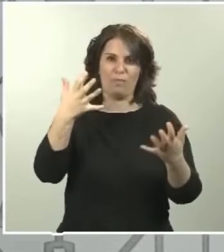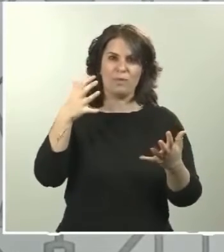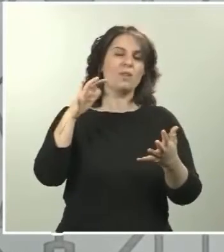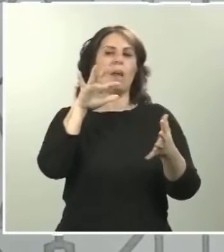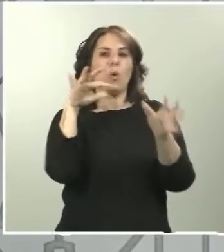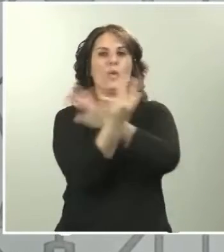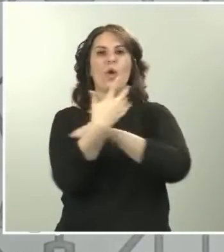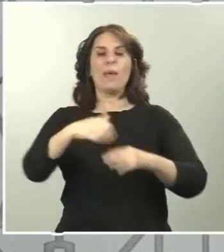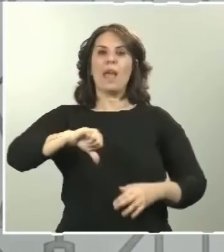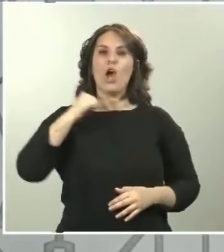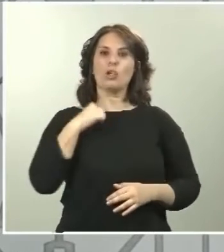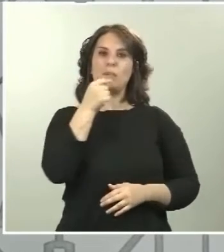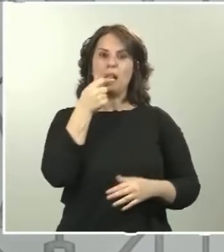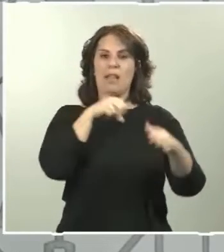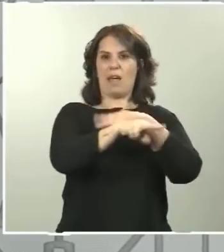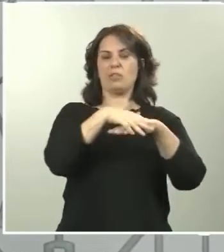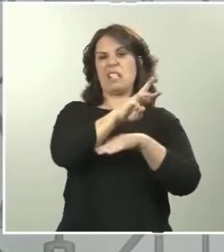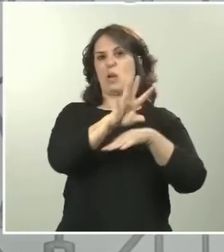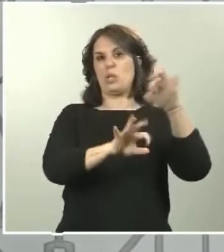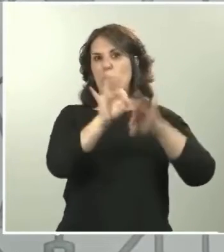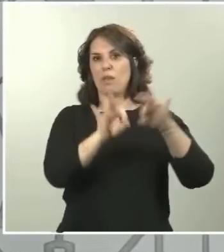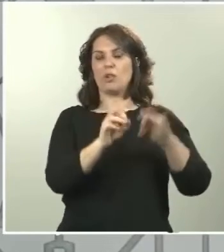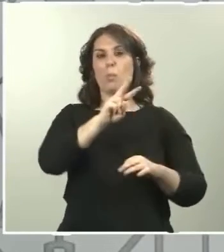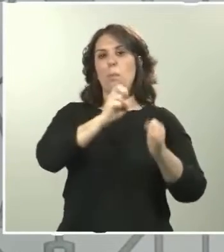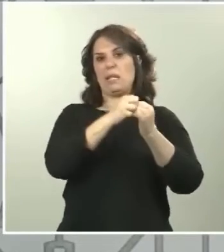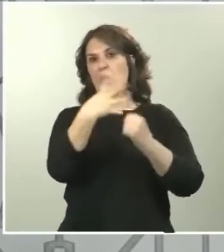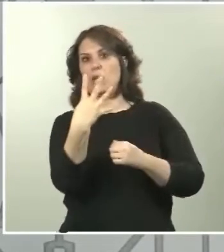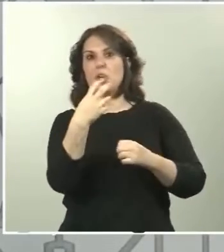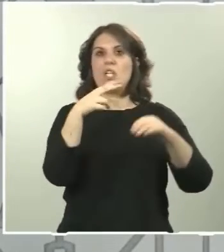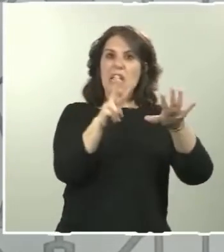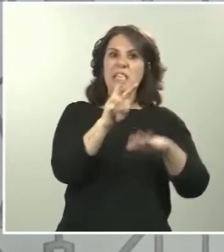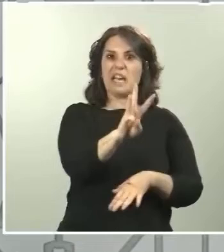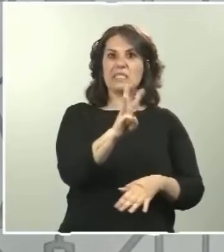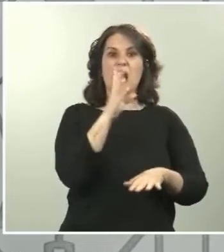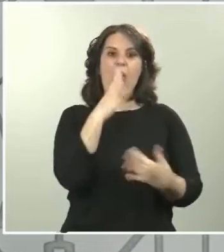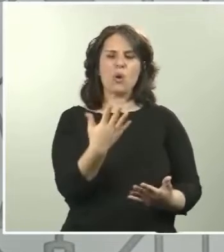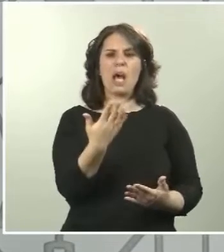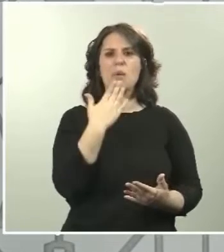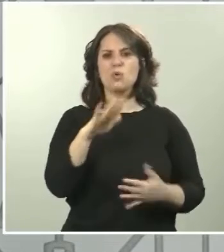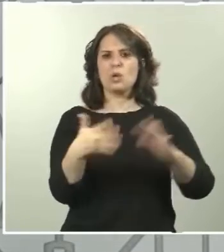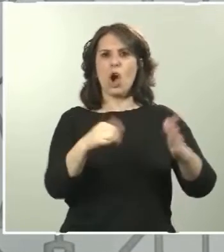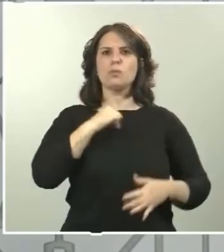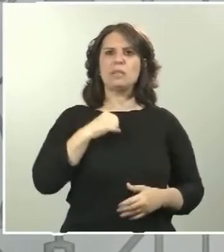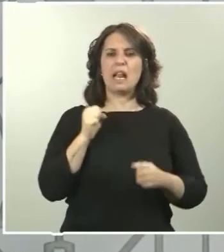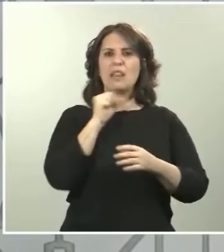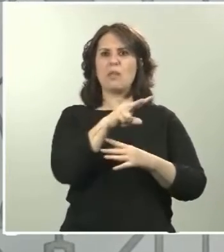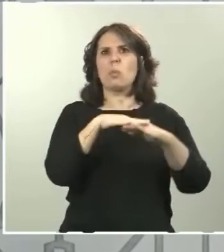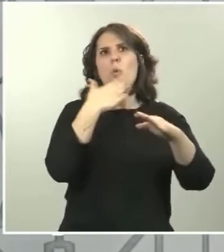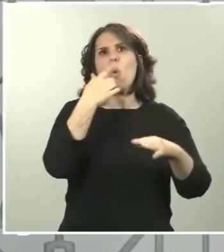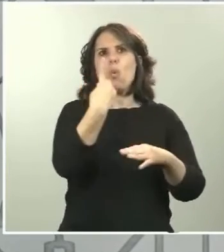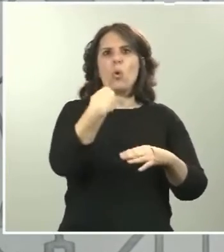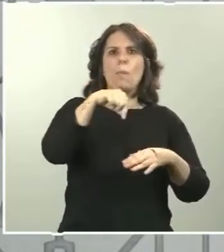en un 34%, posteriormente a 24, 7, 3 y ahora ya estamos en alrededor del 1,7-1,6%